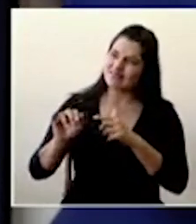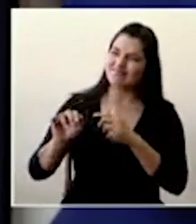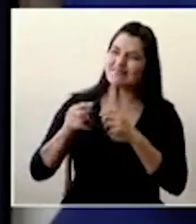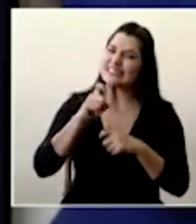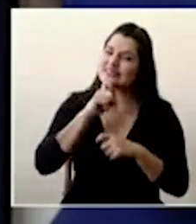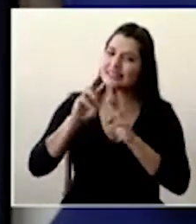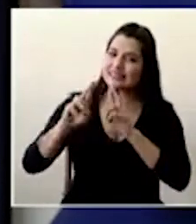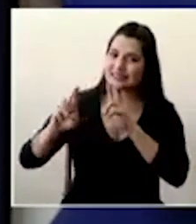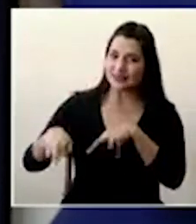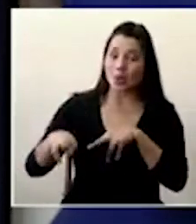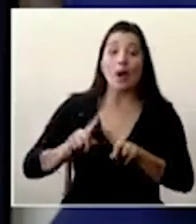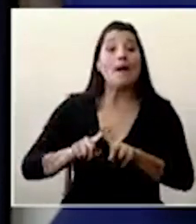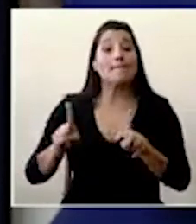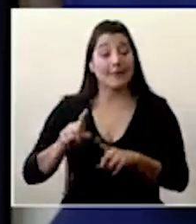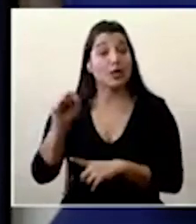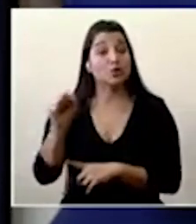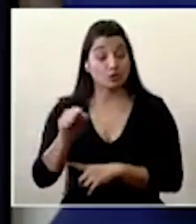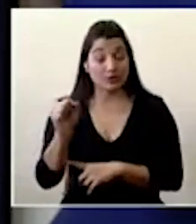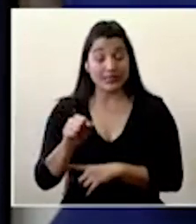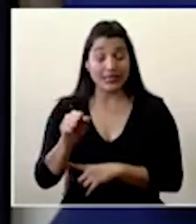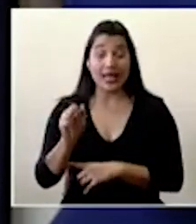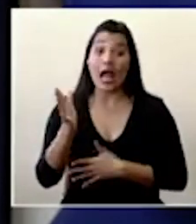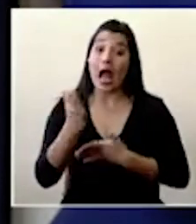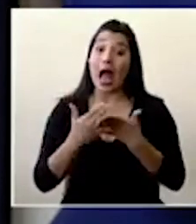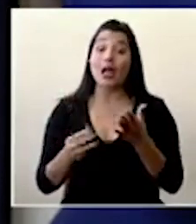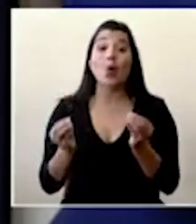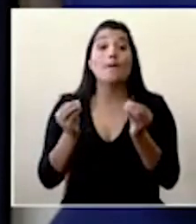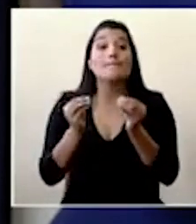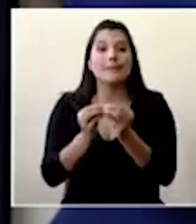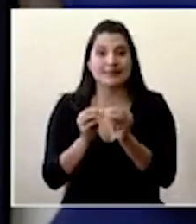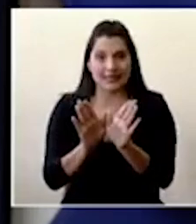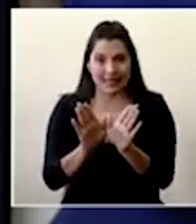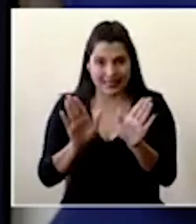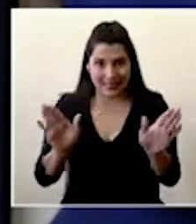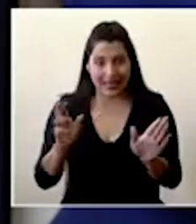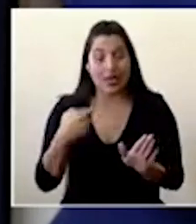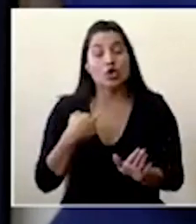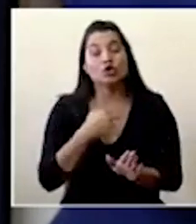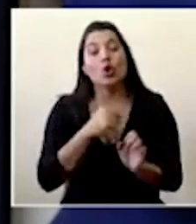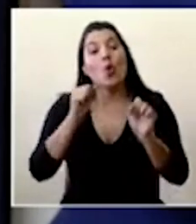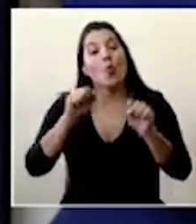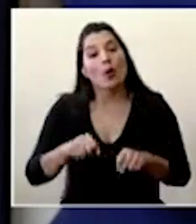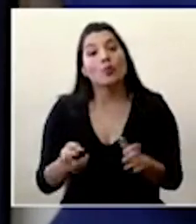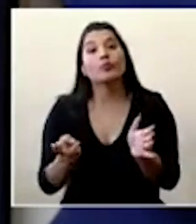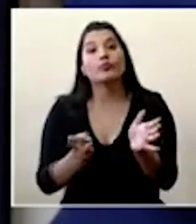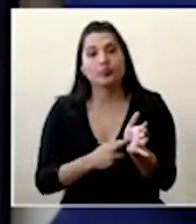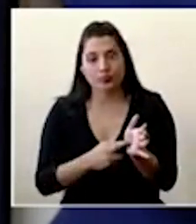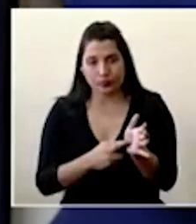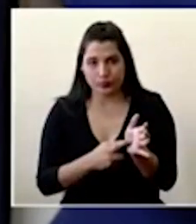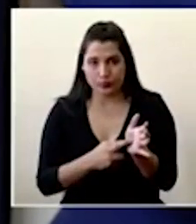pero si hay algo más general que podemos volver a afirmar